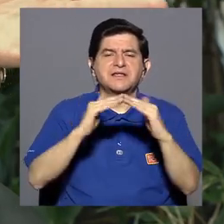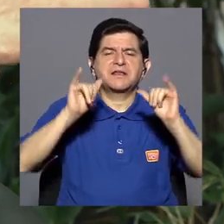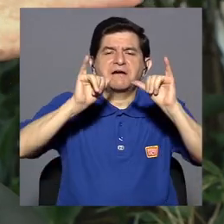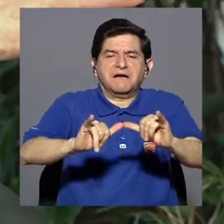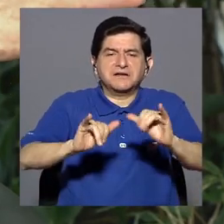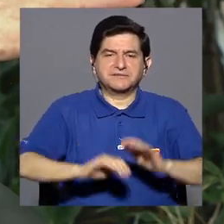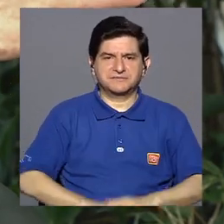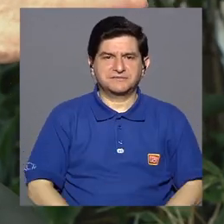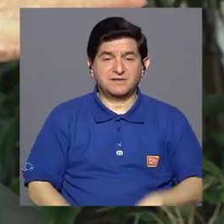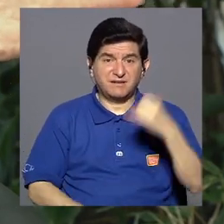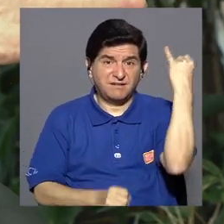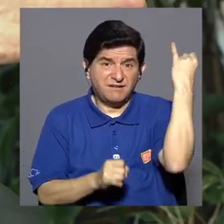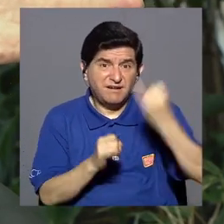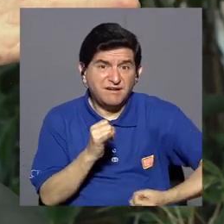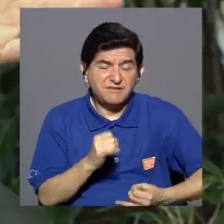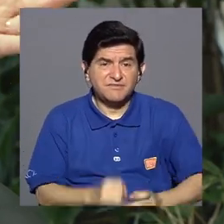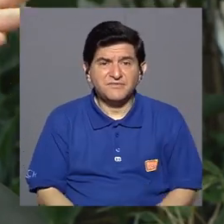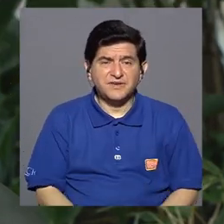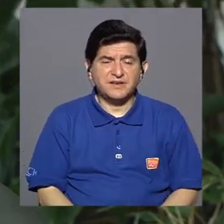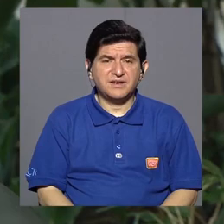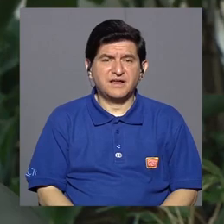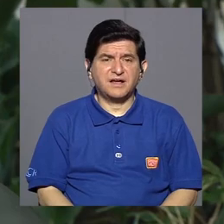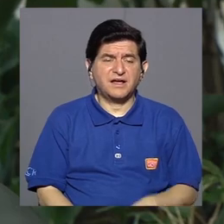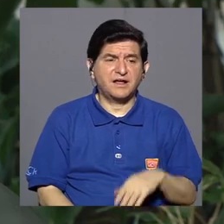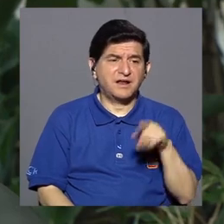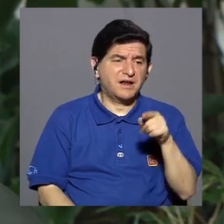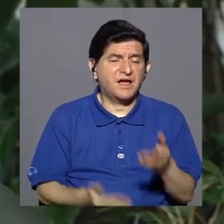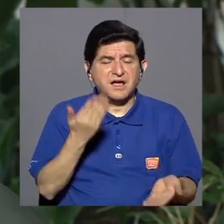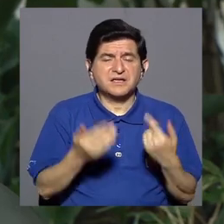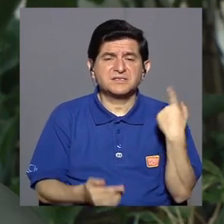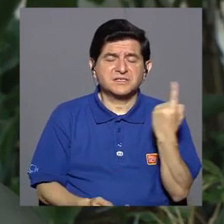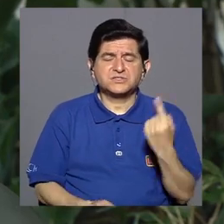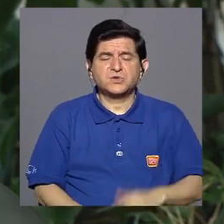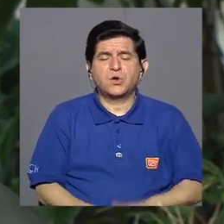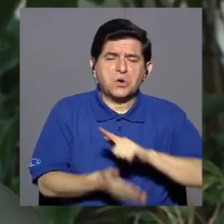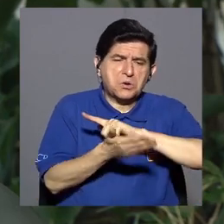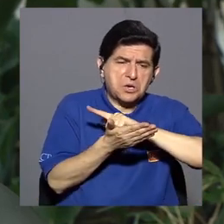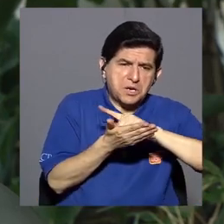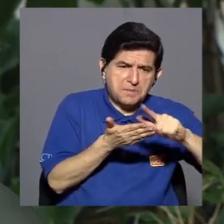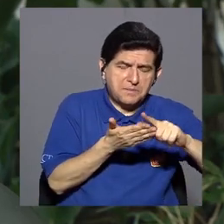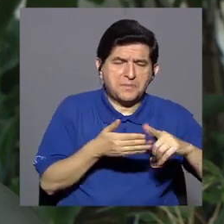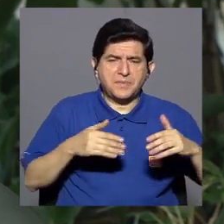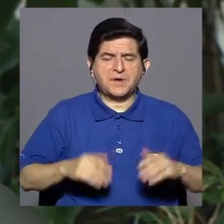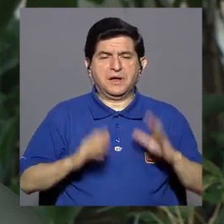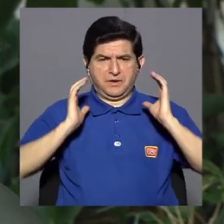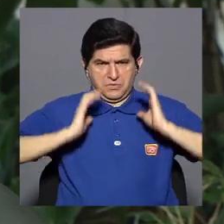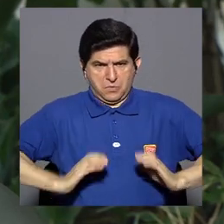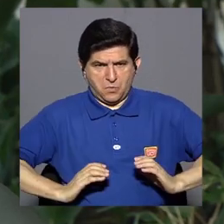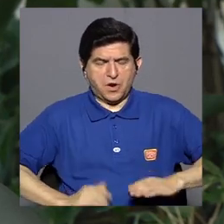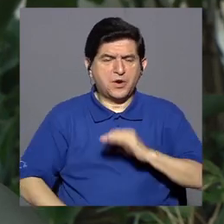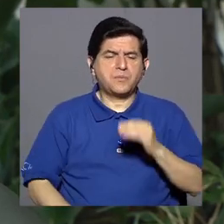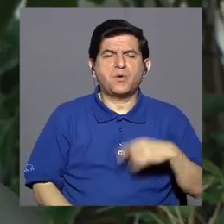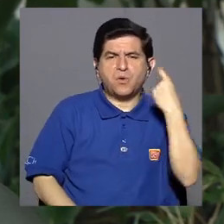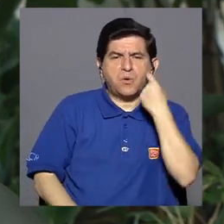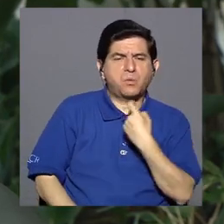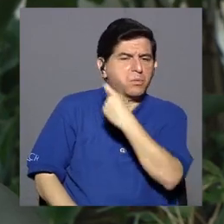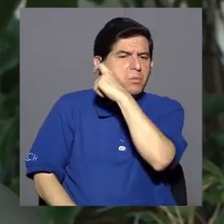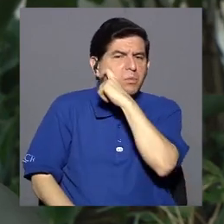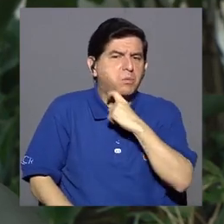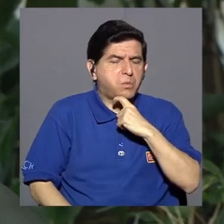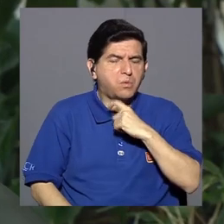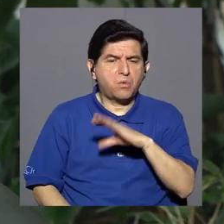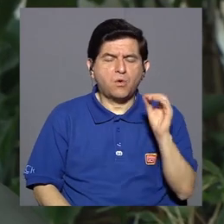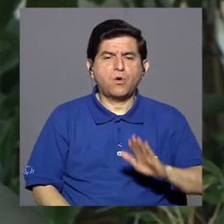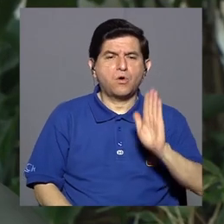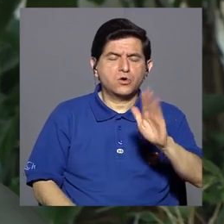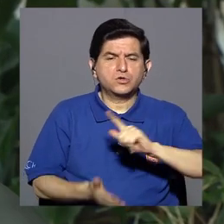donde al final de cuentas se les toma en cuenta para asearlos, para hacerle la barba o